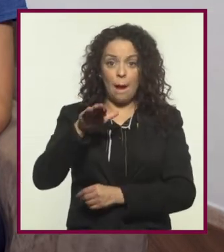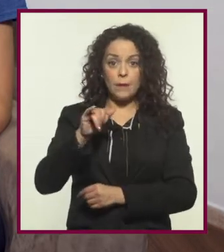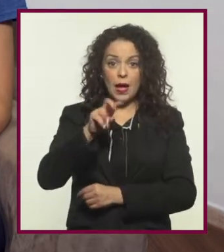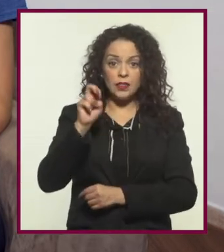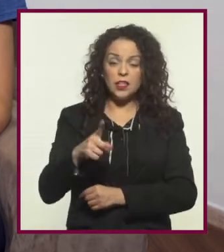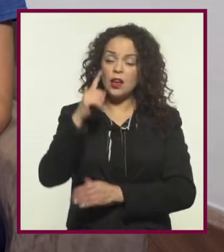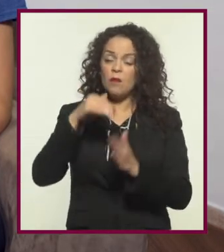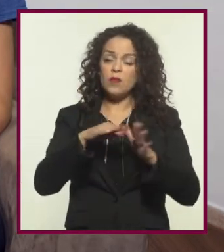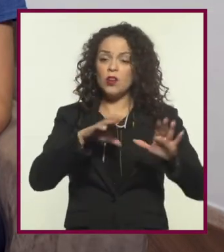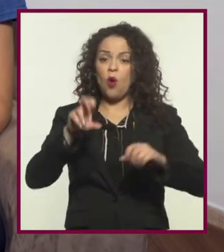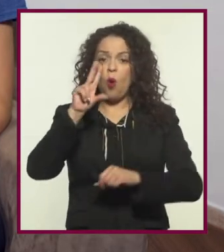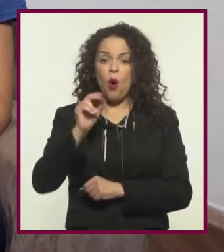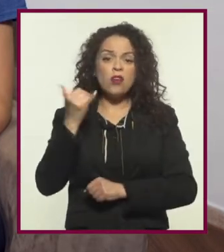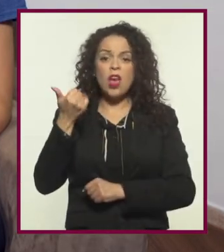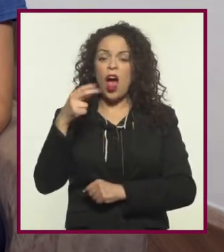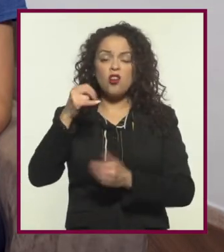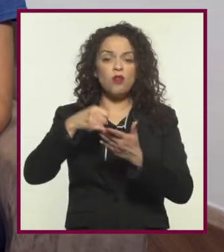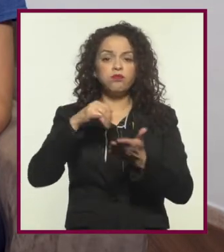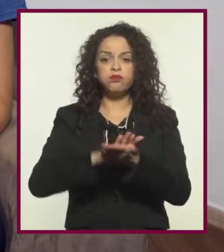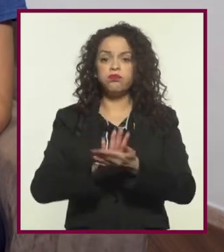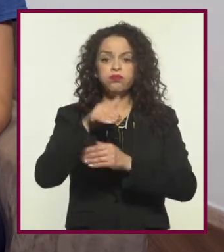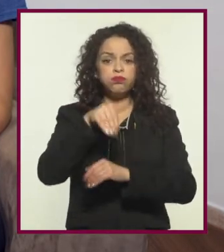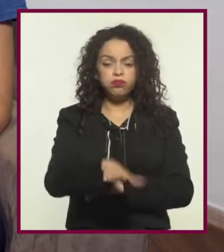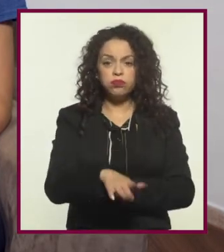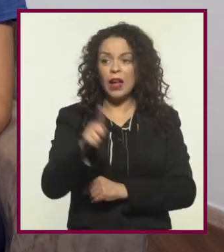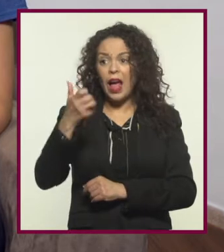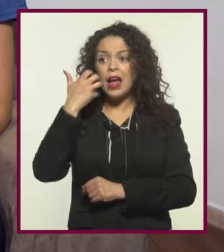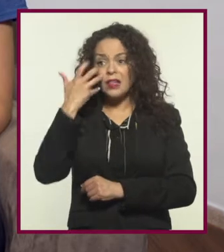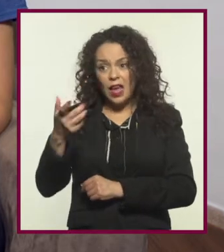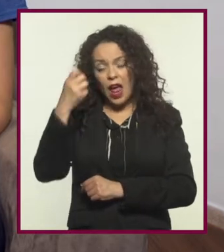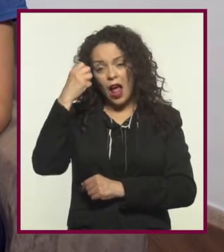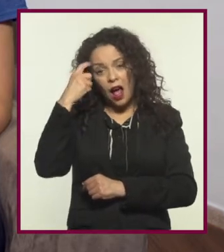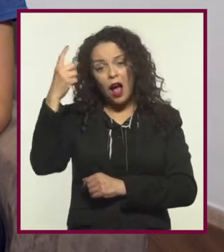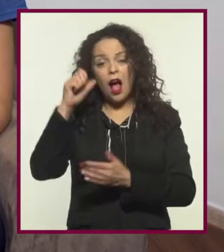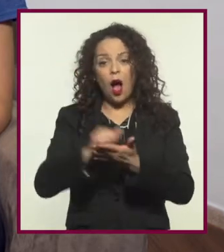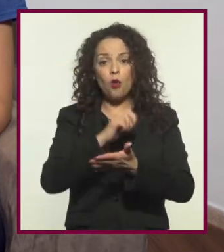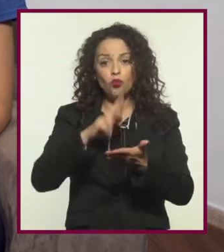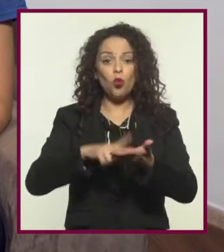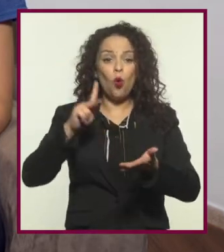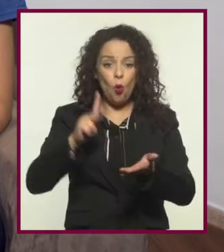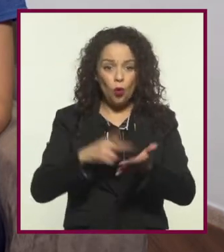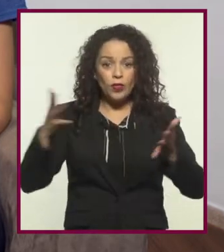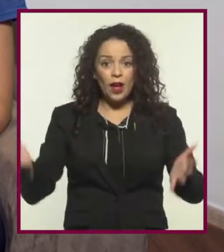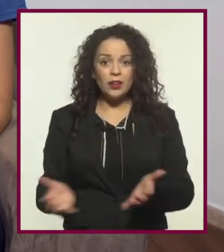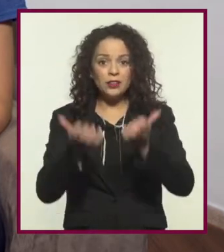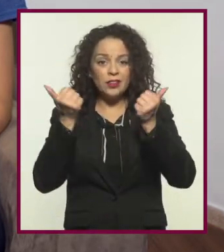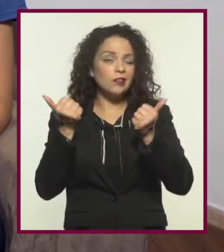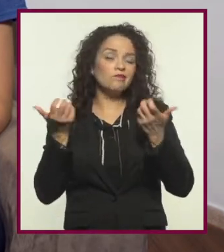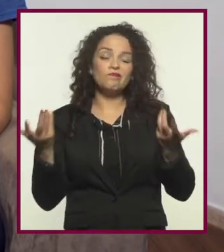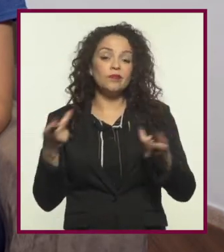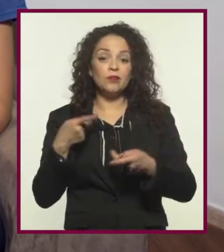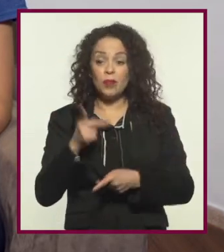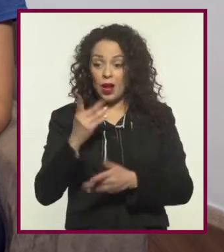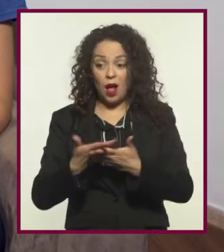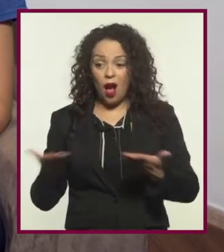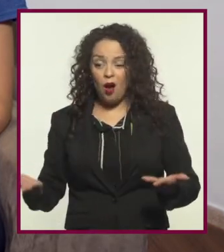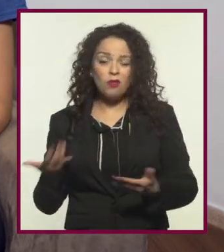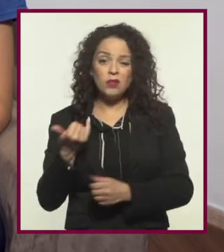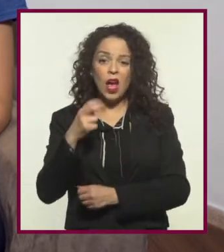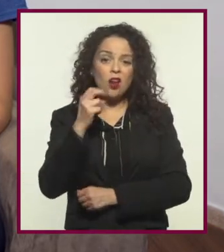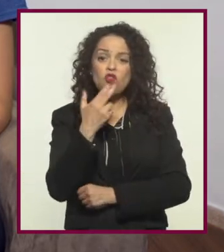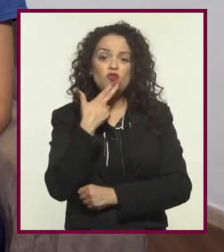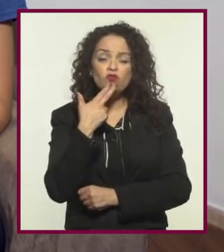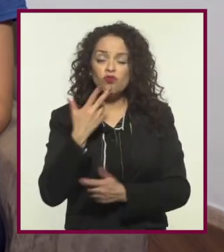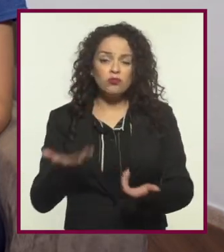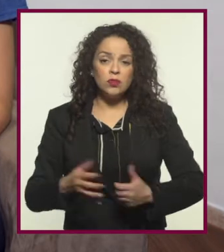publicarse en 1980 y aunque varios editores han intentado resucitarla, desde entonces actualmente se puede considerar